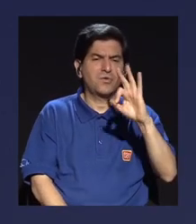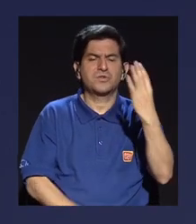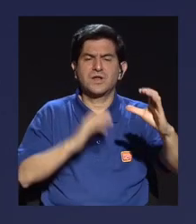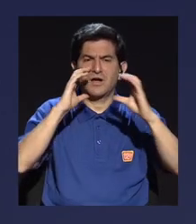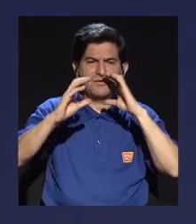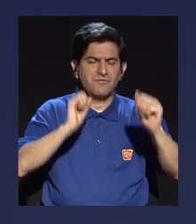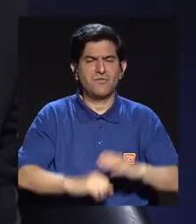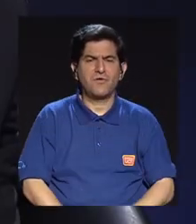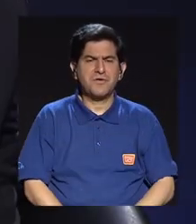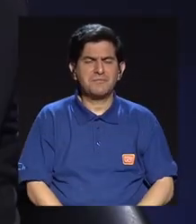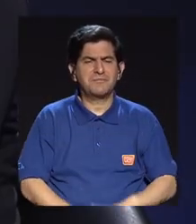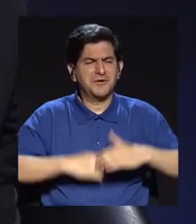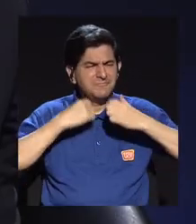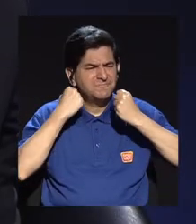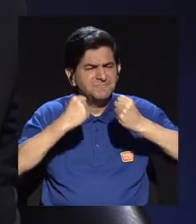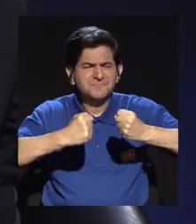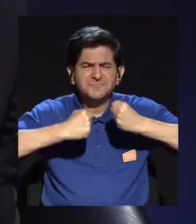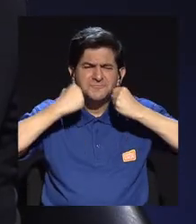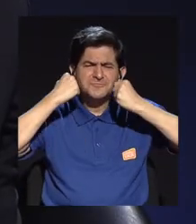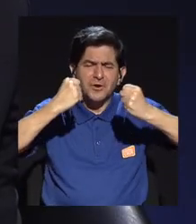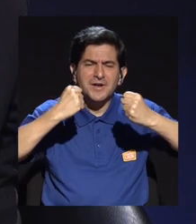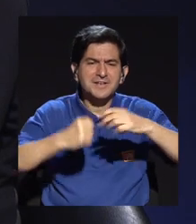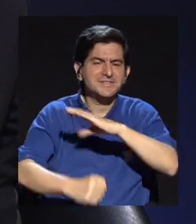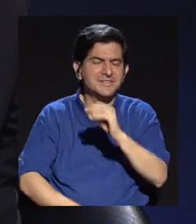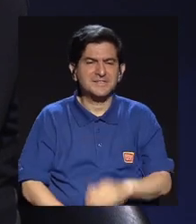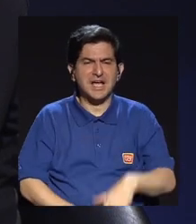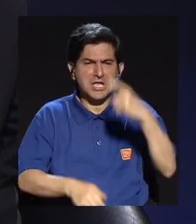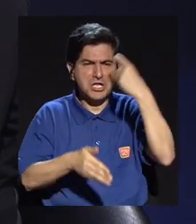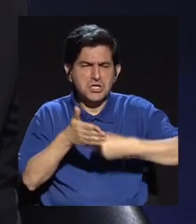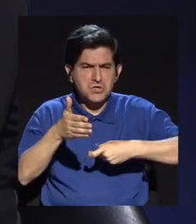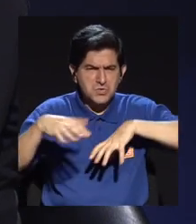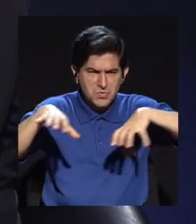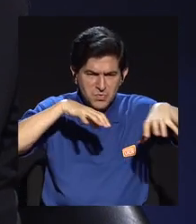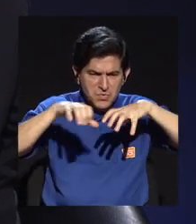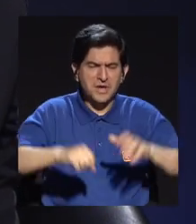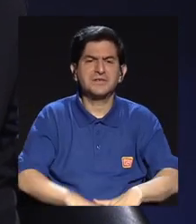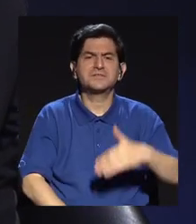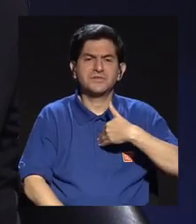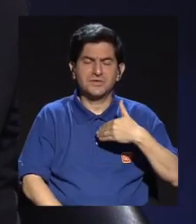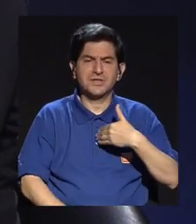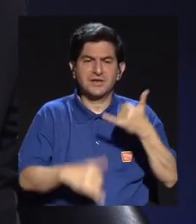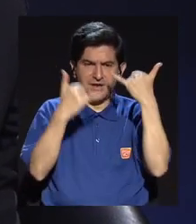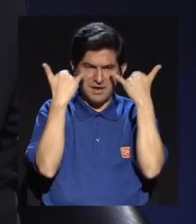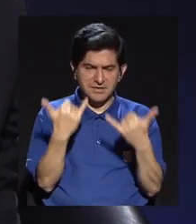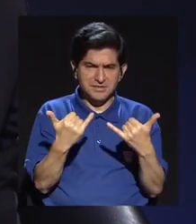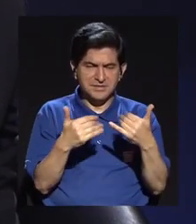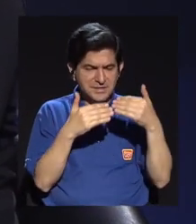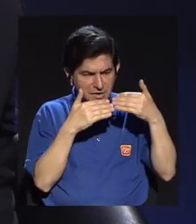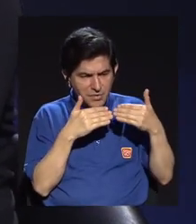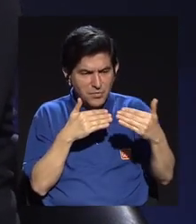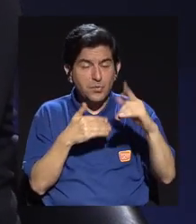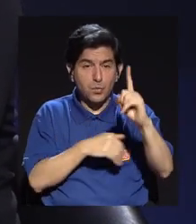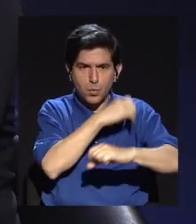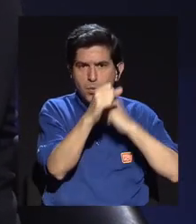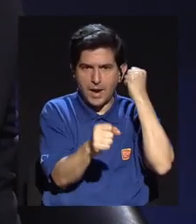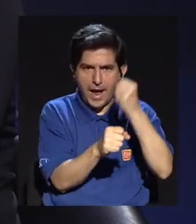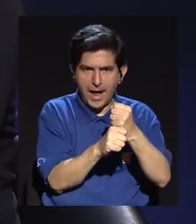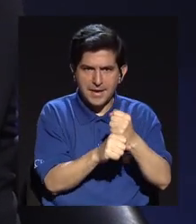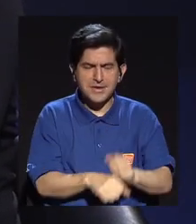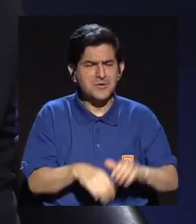la intensidad y con la línea dura que ha llevado durante todo este más de un año, esa persistencia,